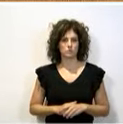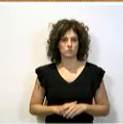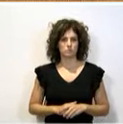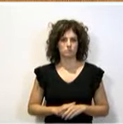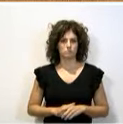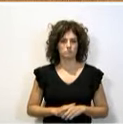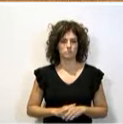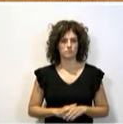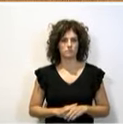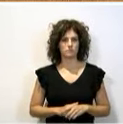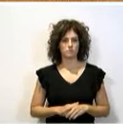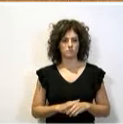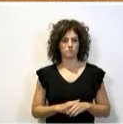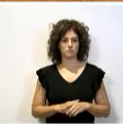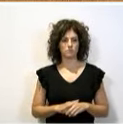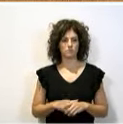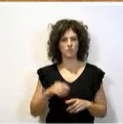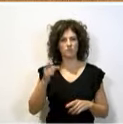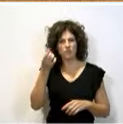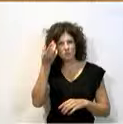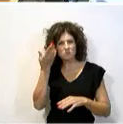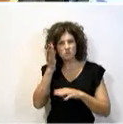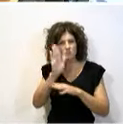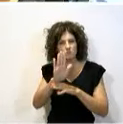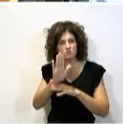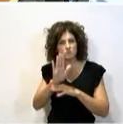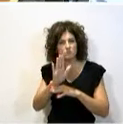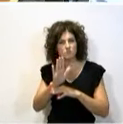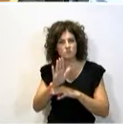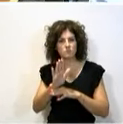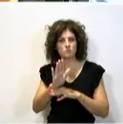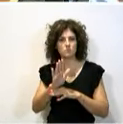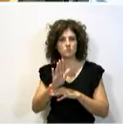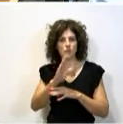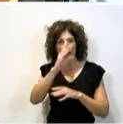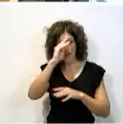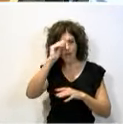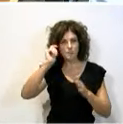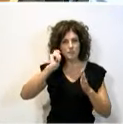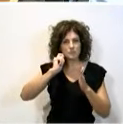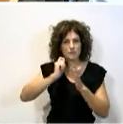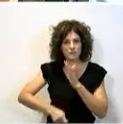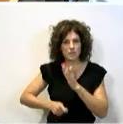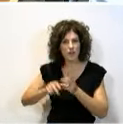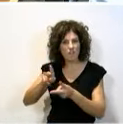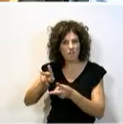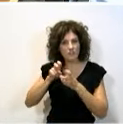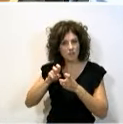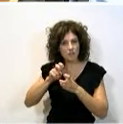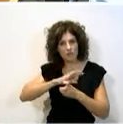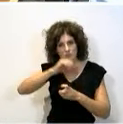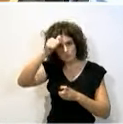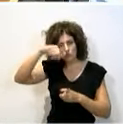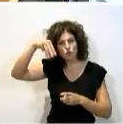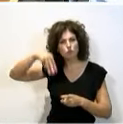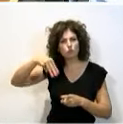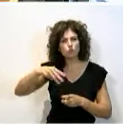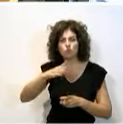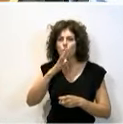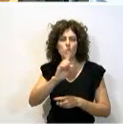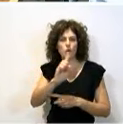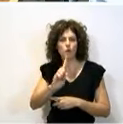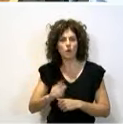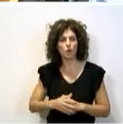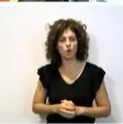no plantearon estas iniciativas contra la amnistía fiscal del señor Montoro? También eran